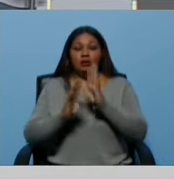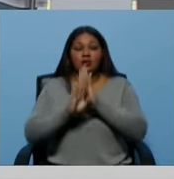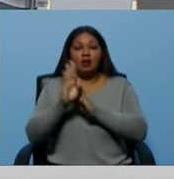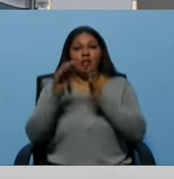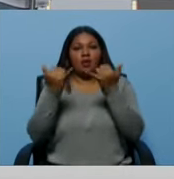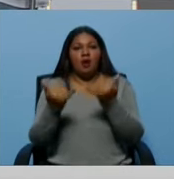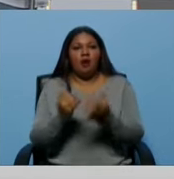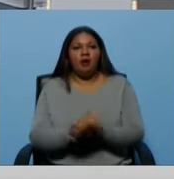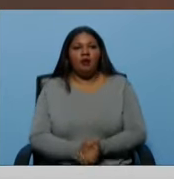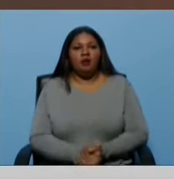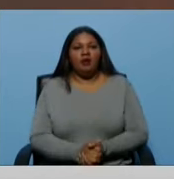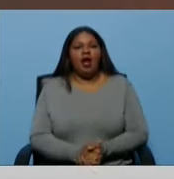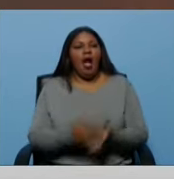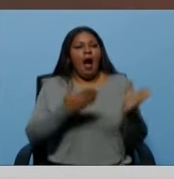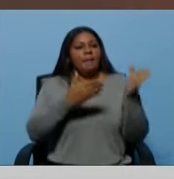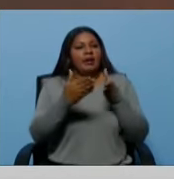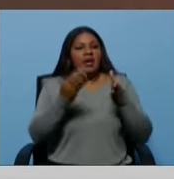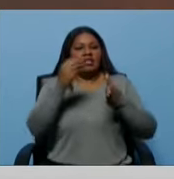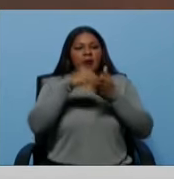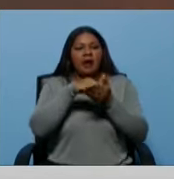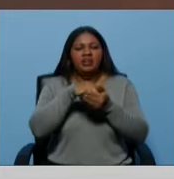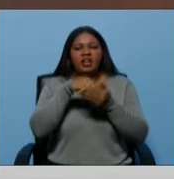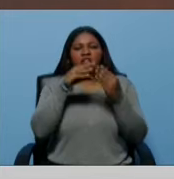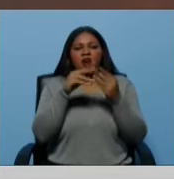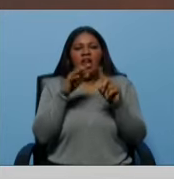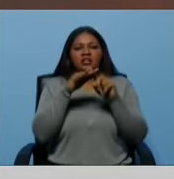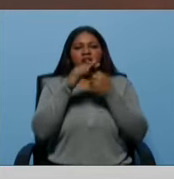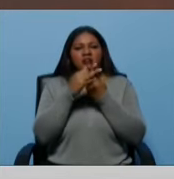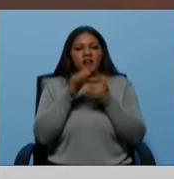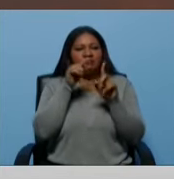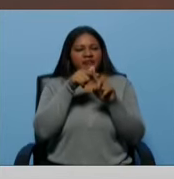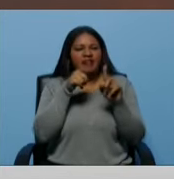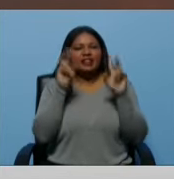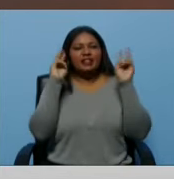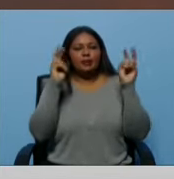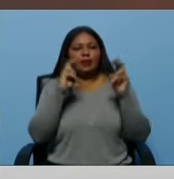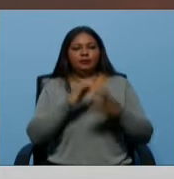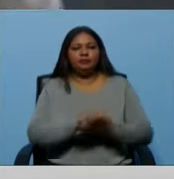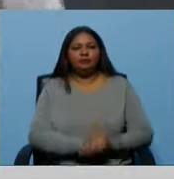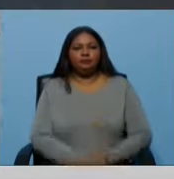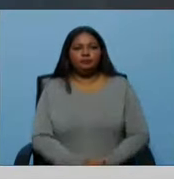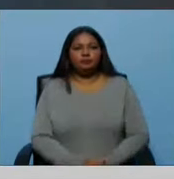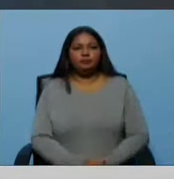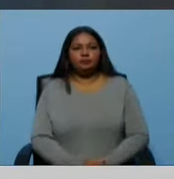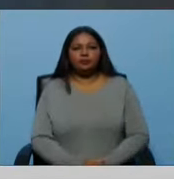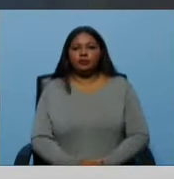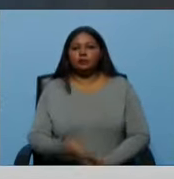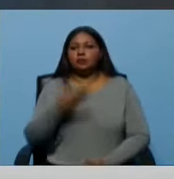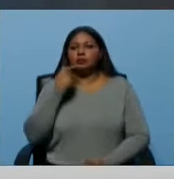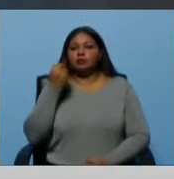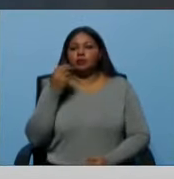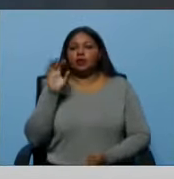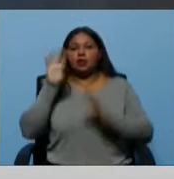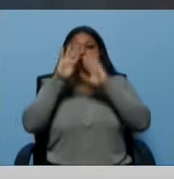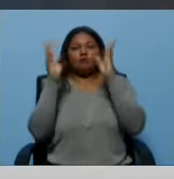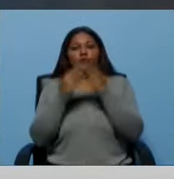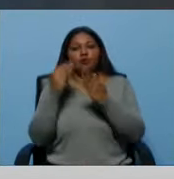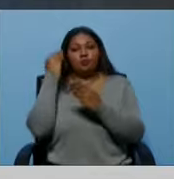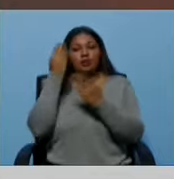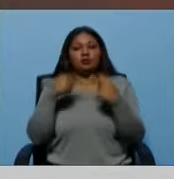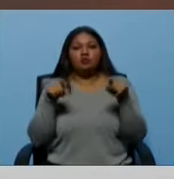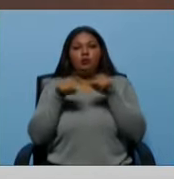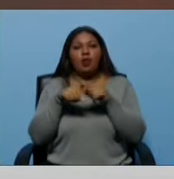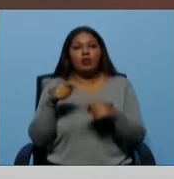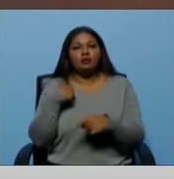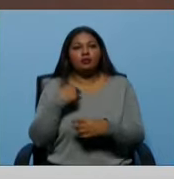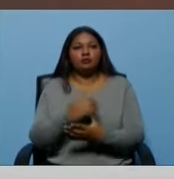ese... Y además de que se mete y pareciera que todo es girar en torno a ese tema, ¿no? Así es. Haciera que el mundo piensa igual que yo. Esa la sensación. Y